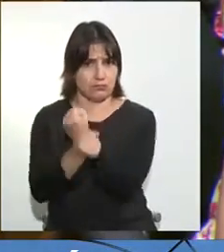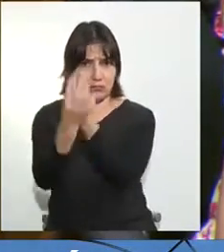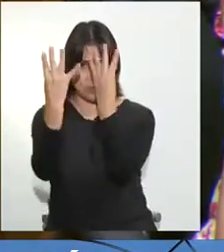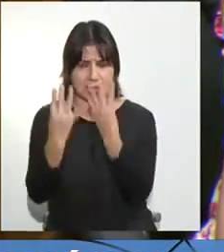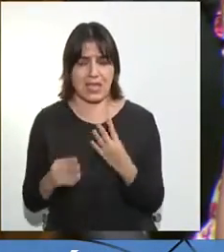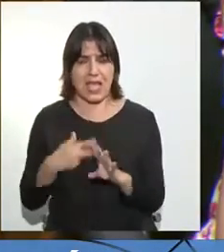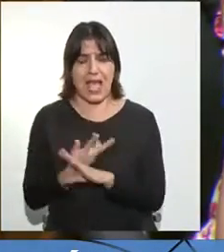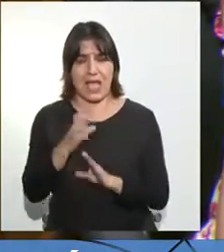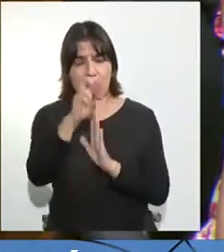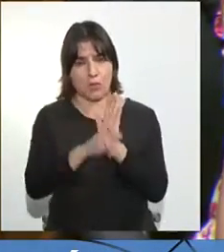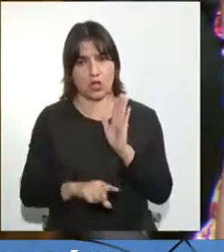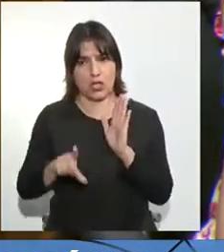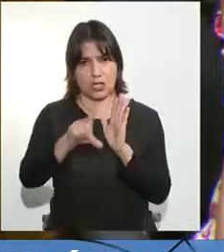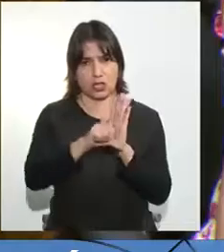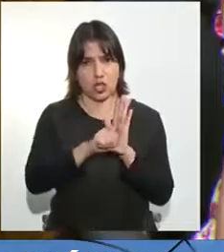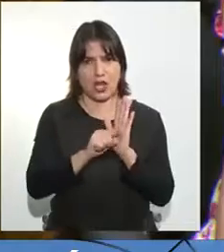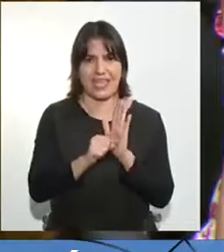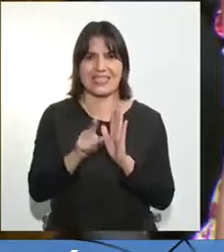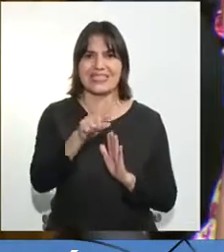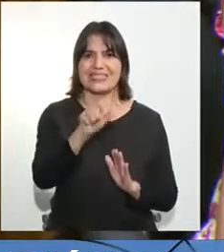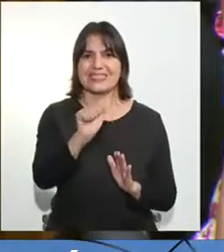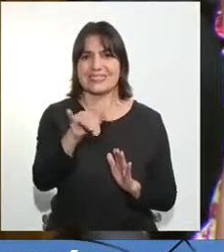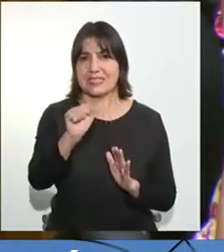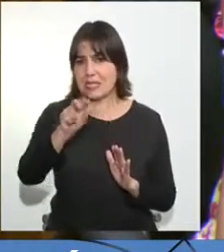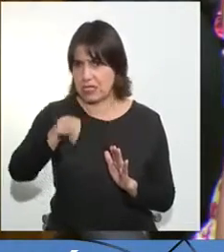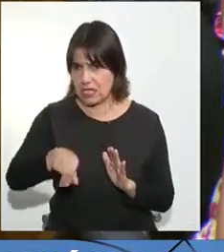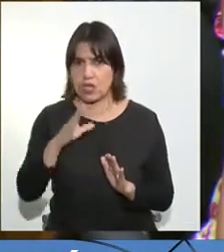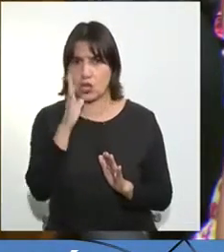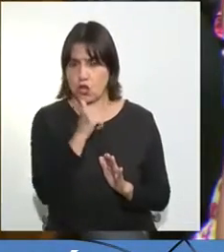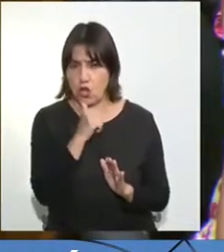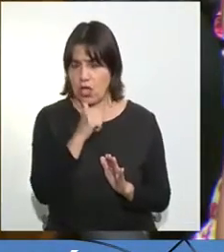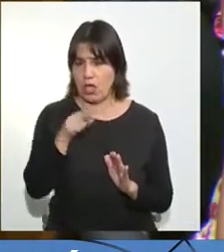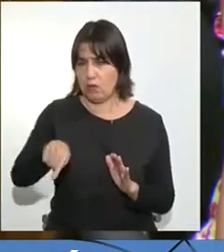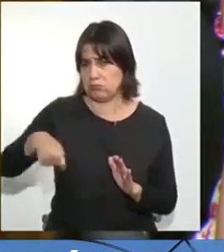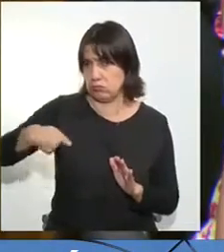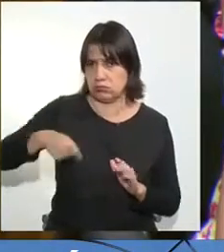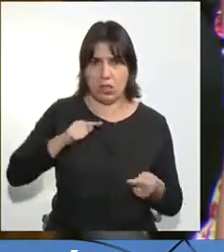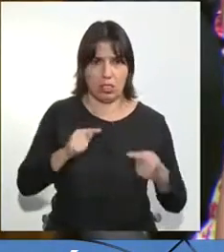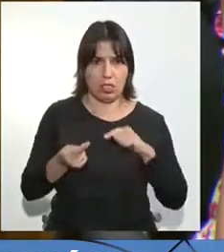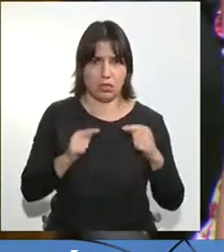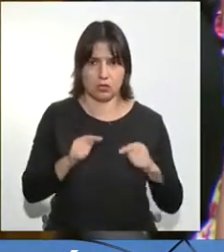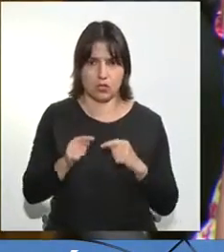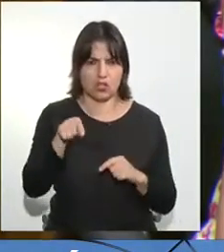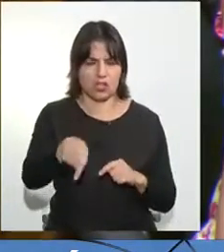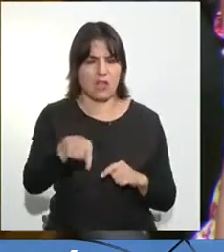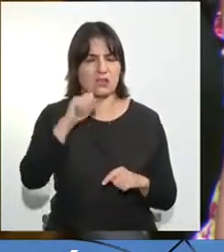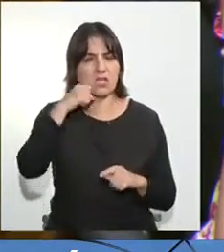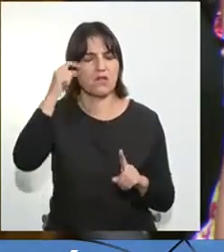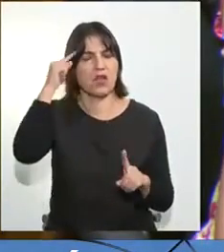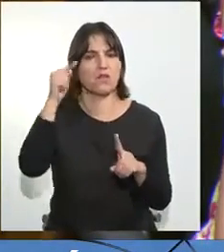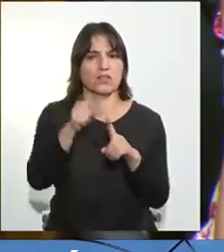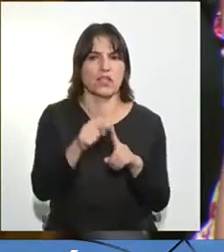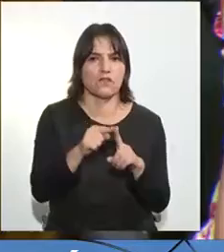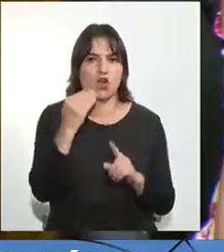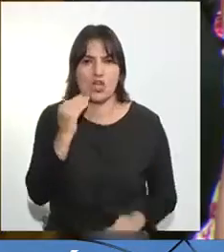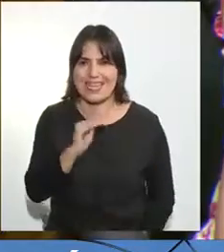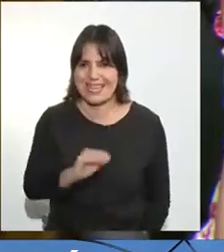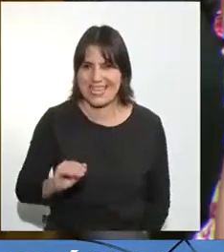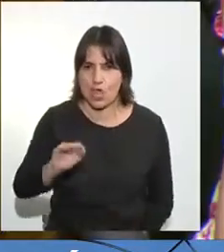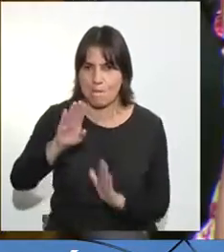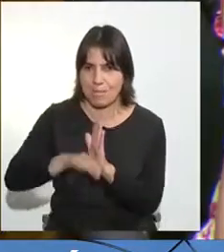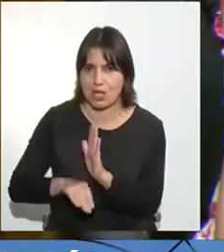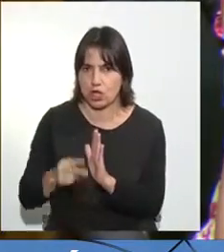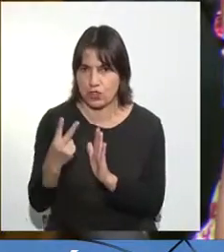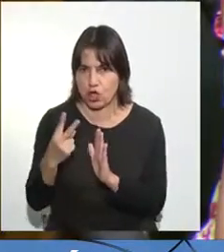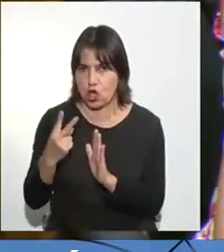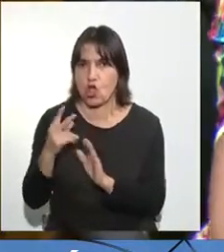proyecto de ley, el proyecto de ley Sayel, que sigue sin ser tratado por el Senado, que busca establecer que ningún niño menor de dos años esté en la cárcel junto a